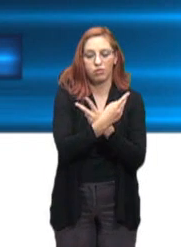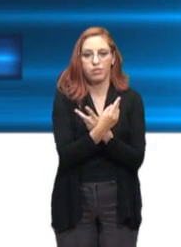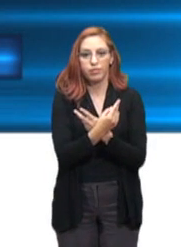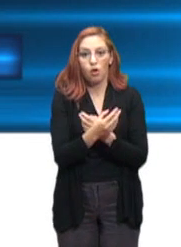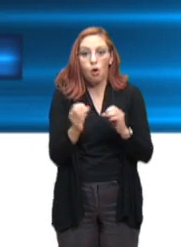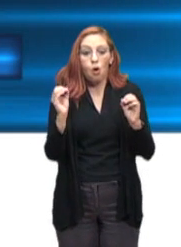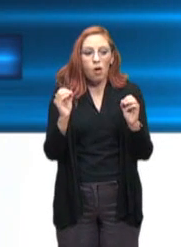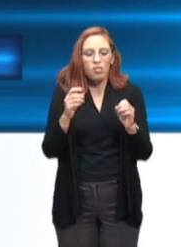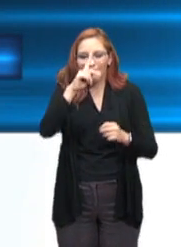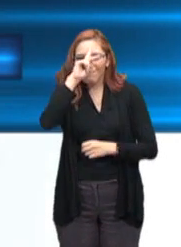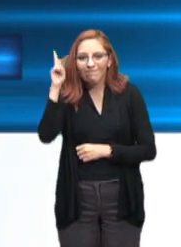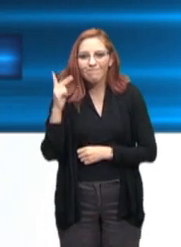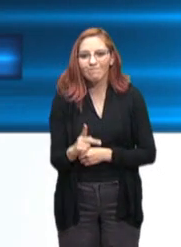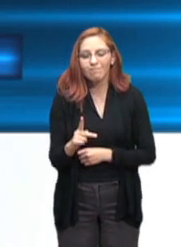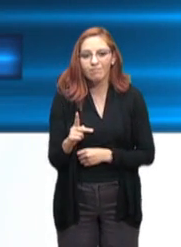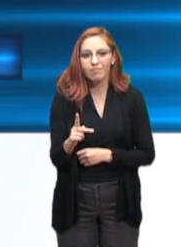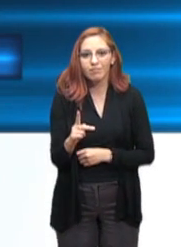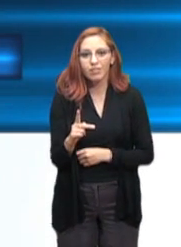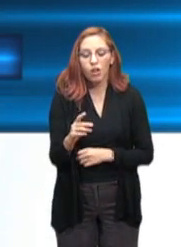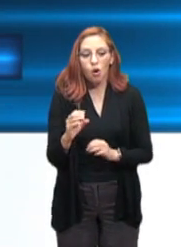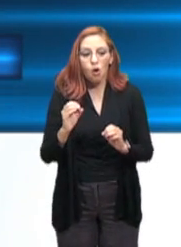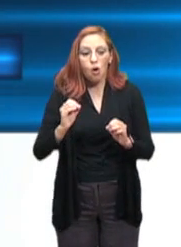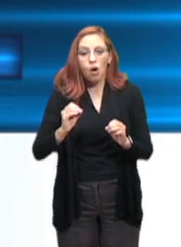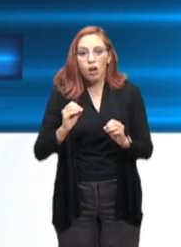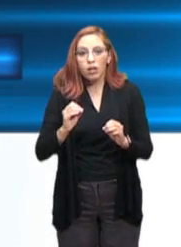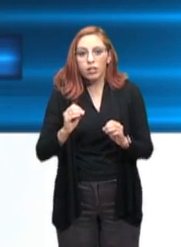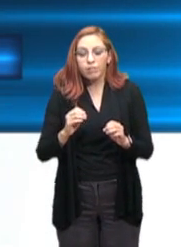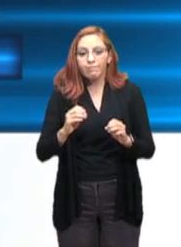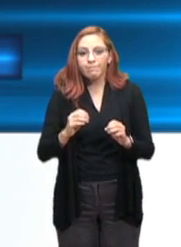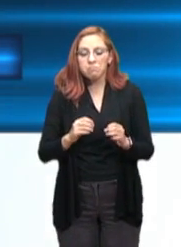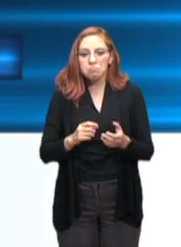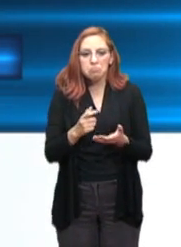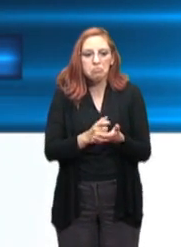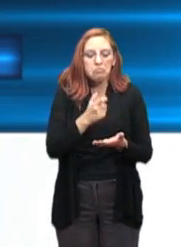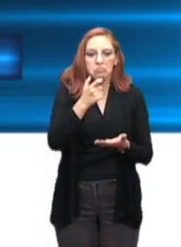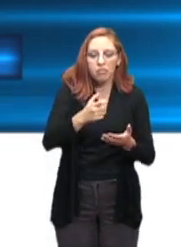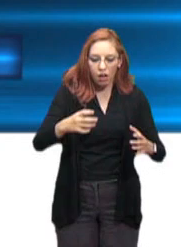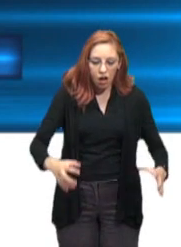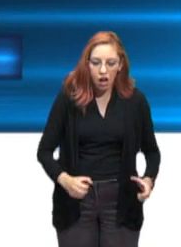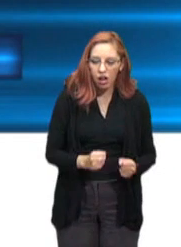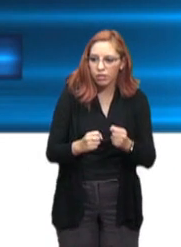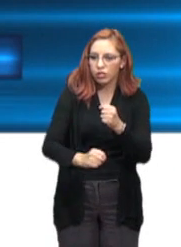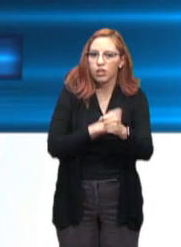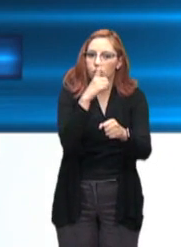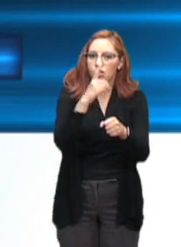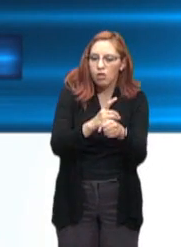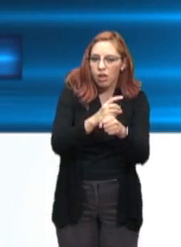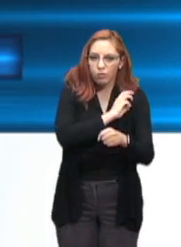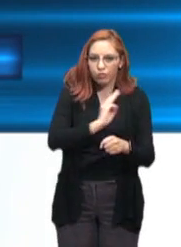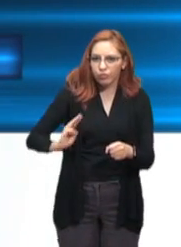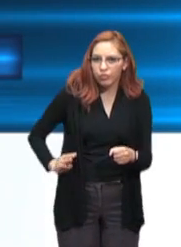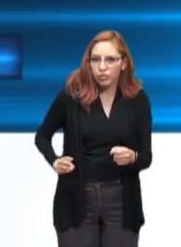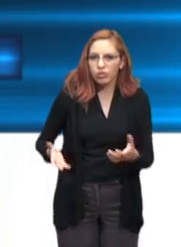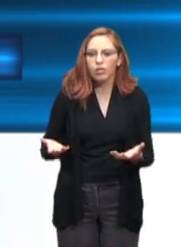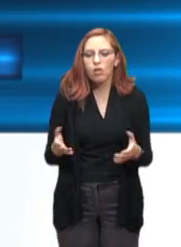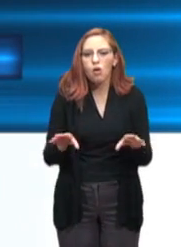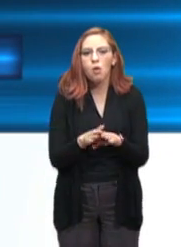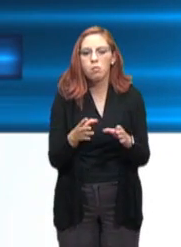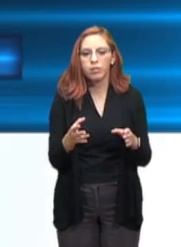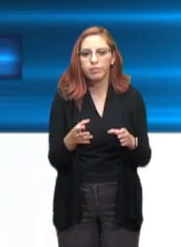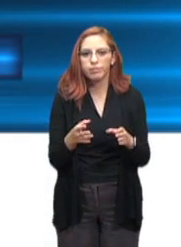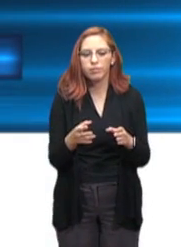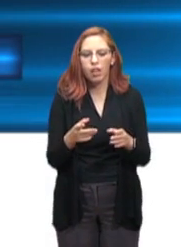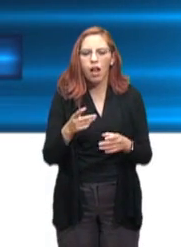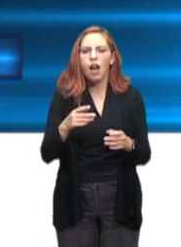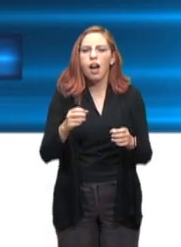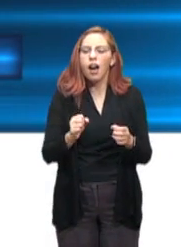aún, dejar de apostarle a la seguridad de los municipios. Creo que si algo tiene que juzgar